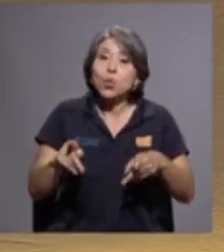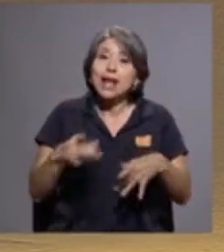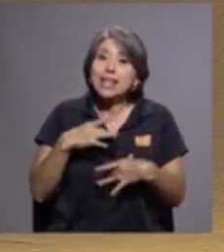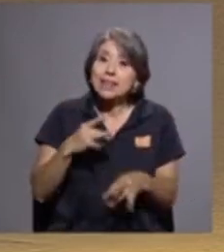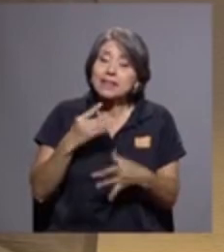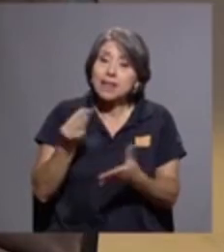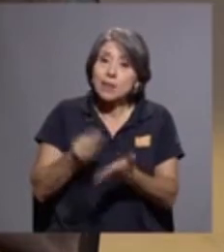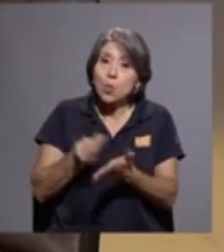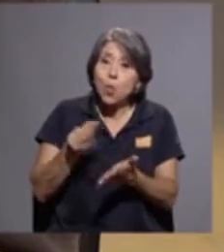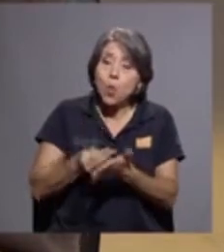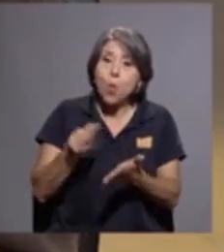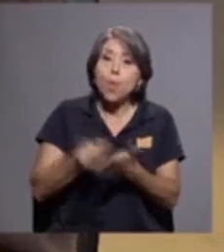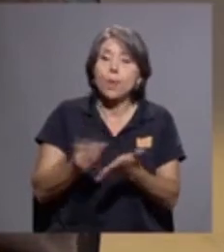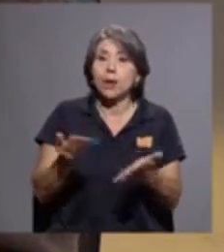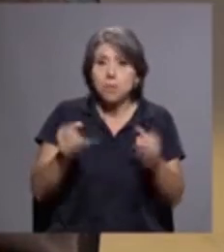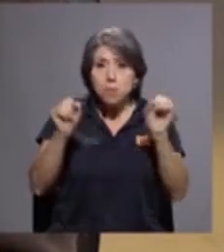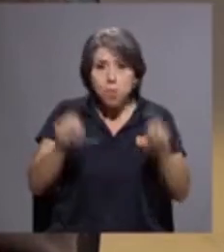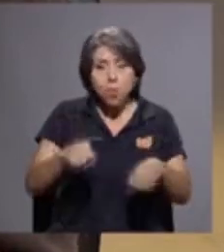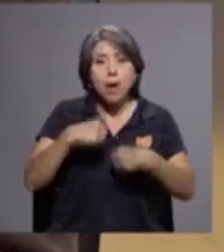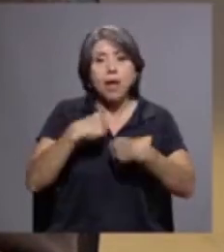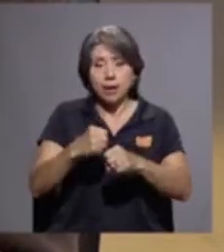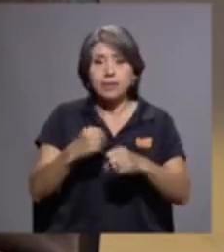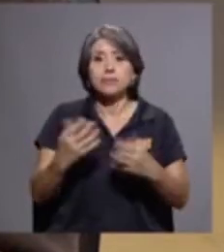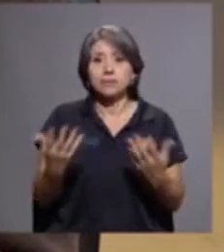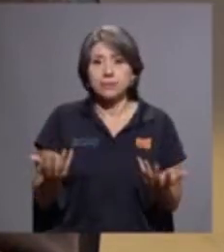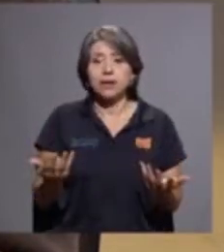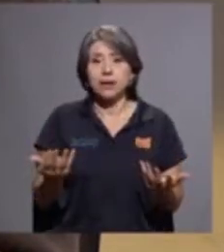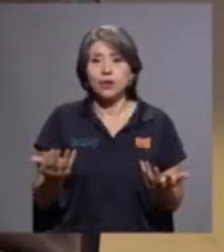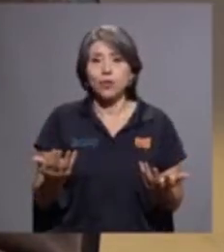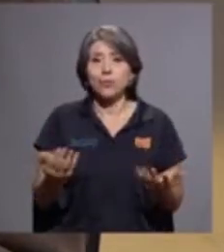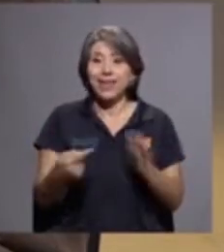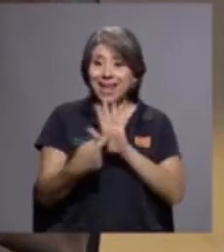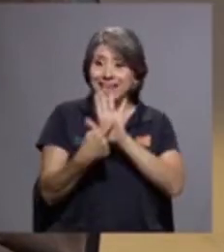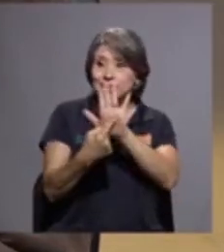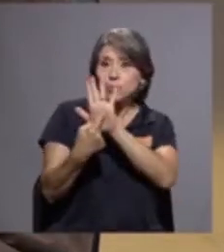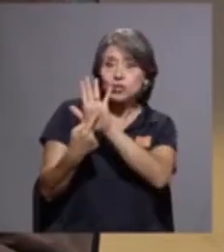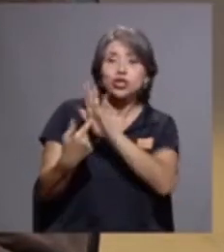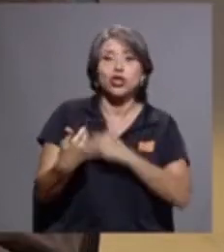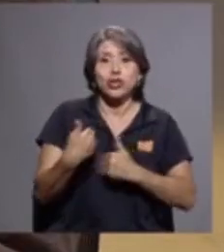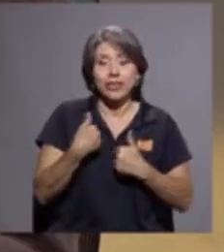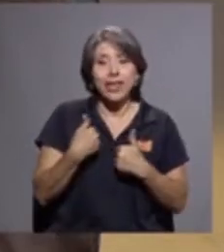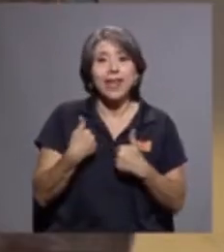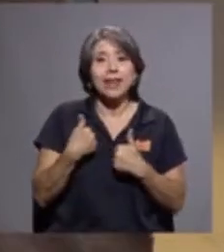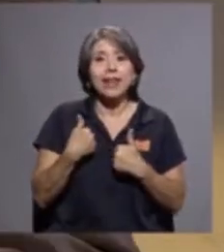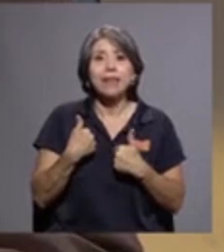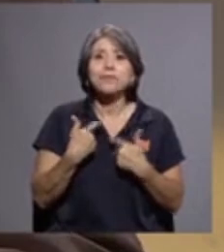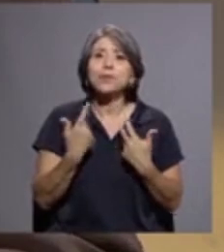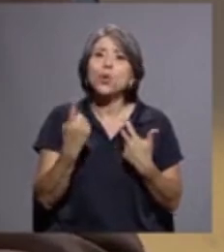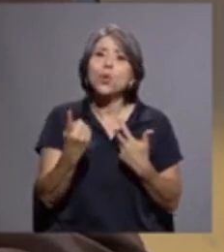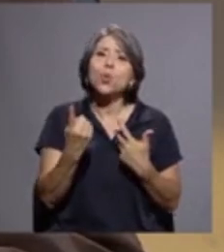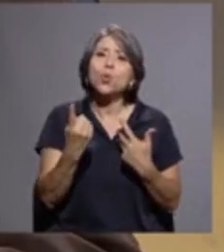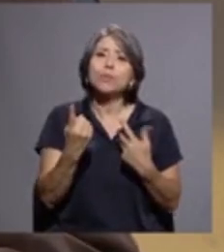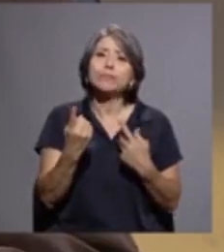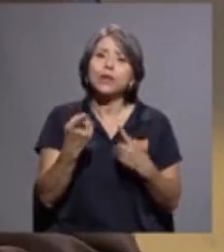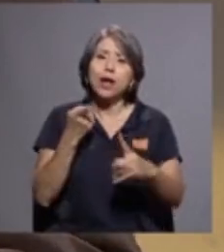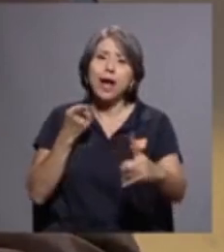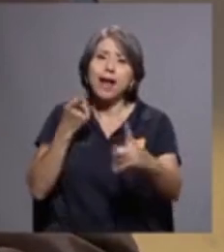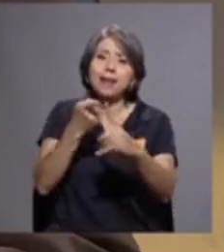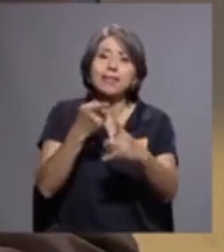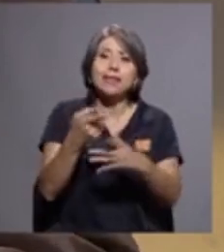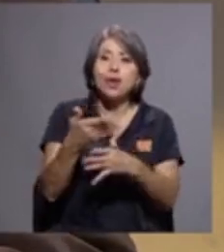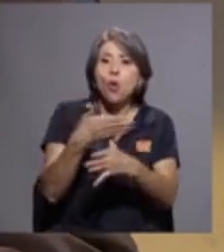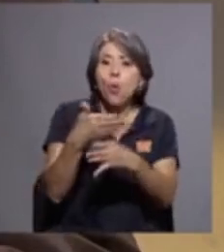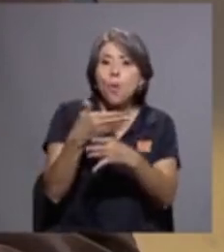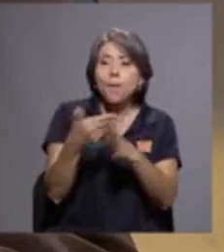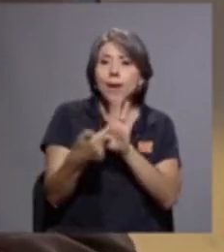interesada en adquirir las obras puede adquirirlas la exposición tiene un carácter de compartir con